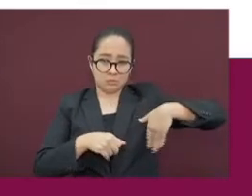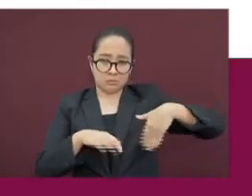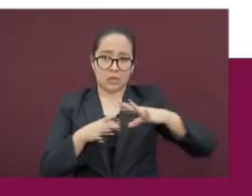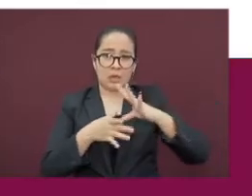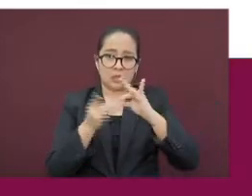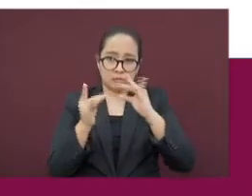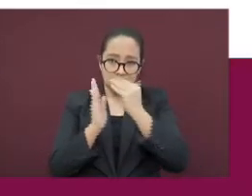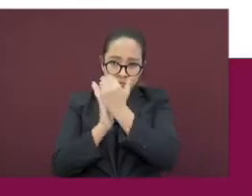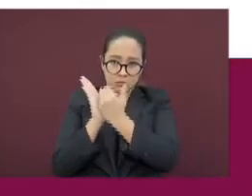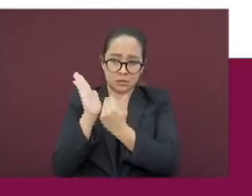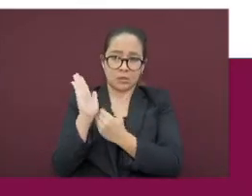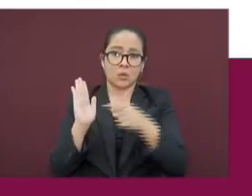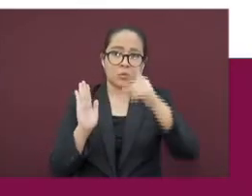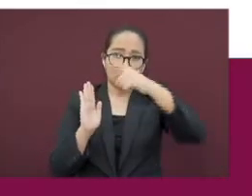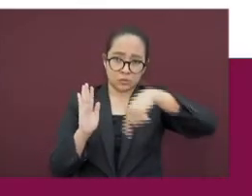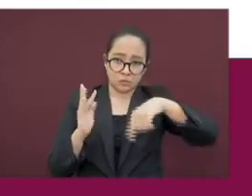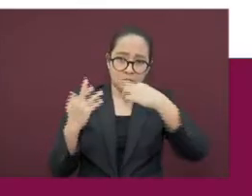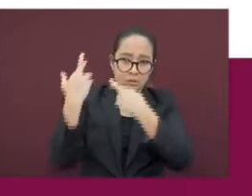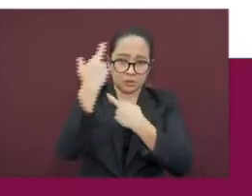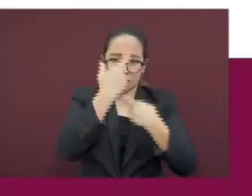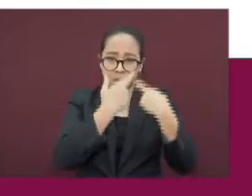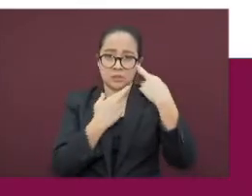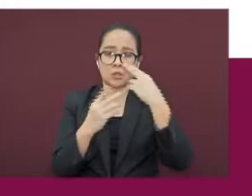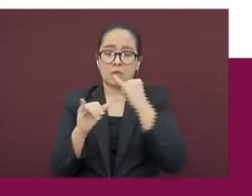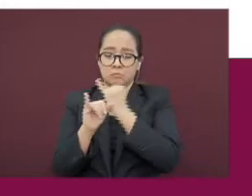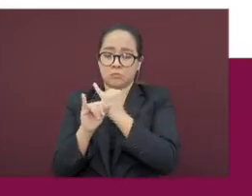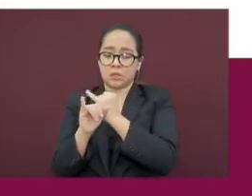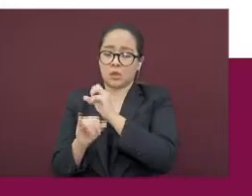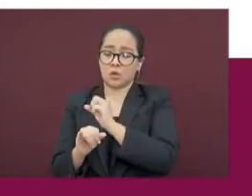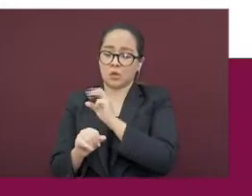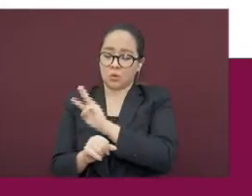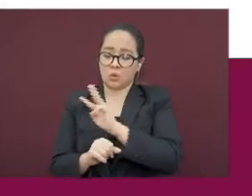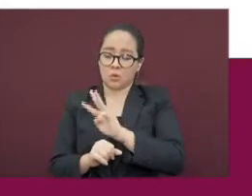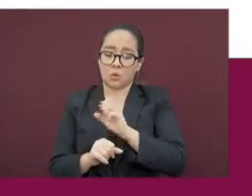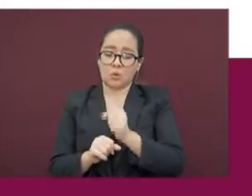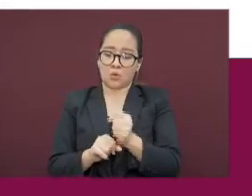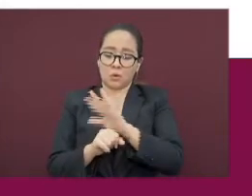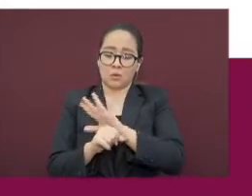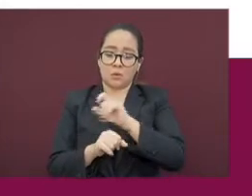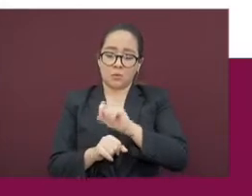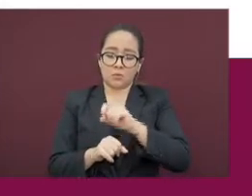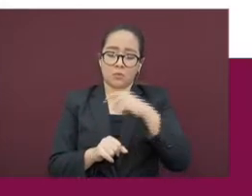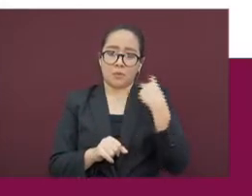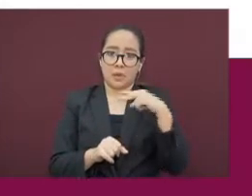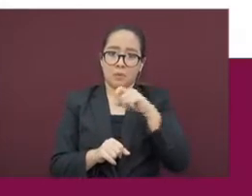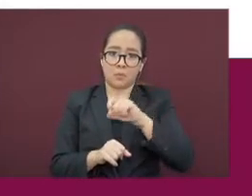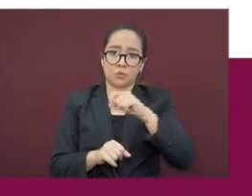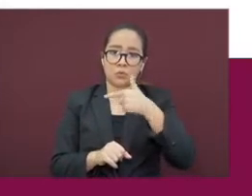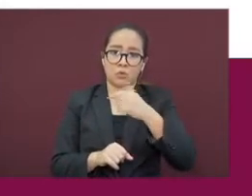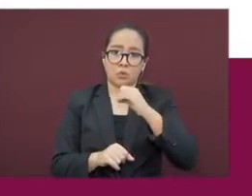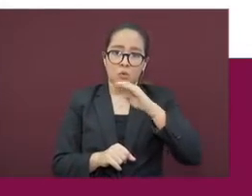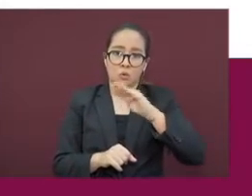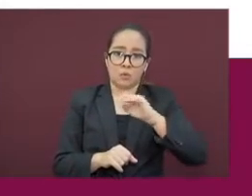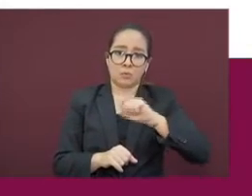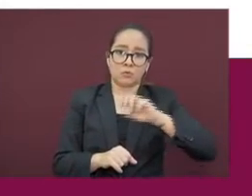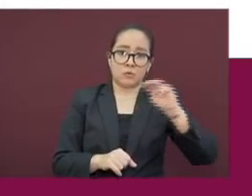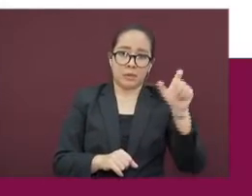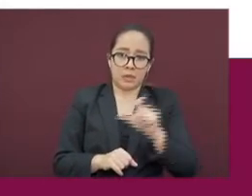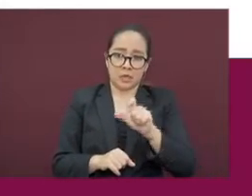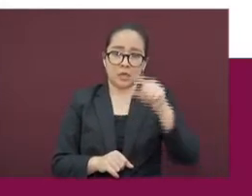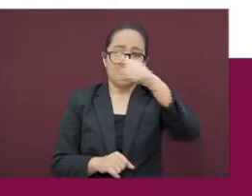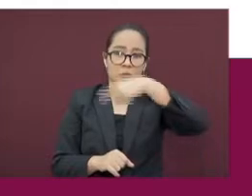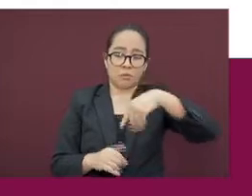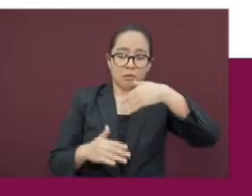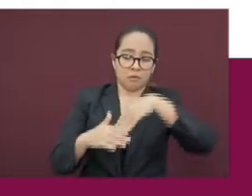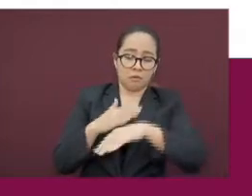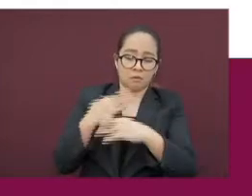Pueden consultarlo en coronavirus.veracruz.gov.mx para saber en qué estatus